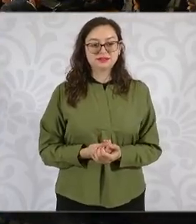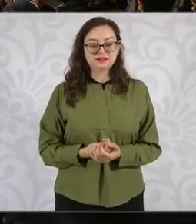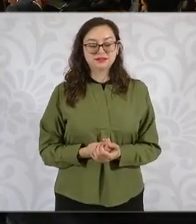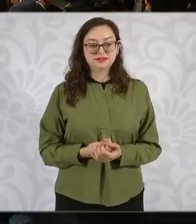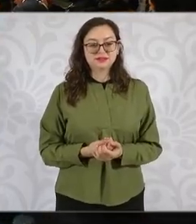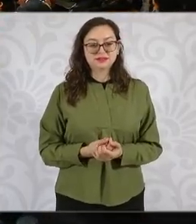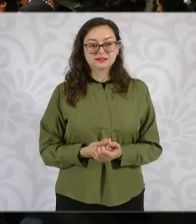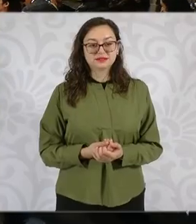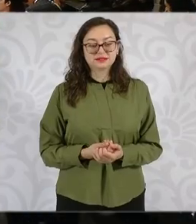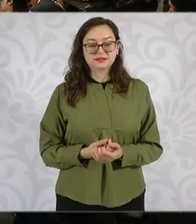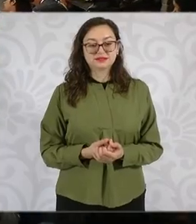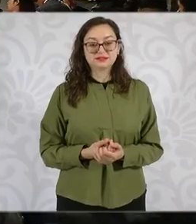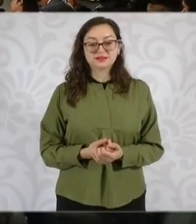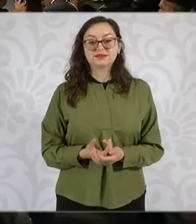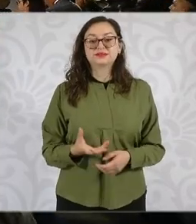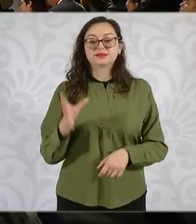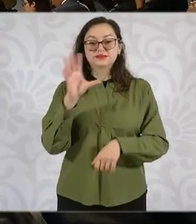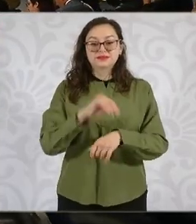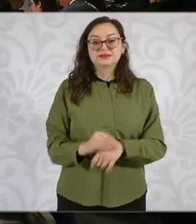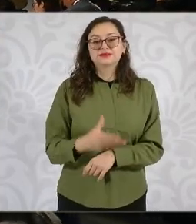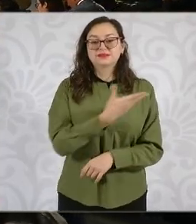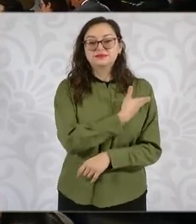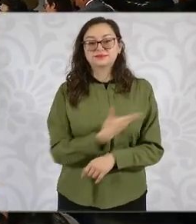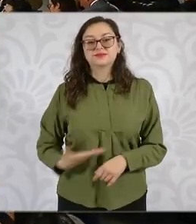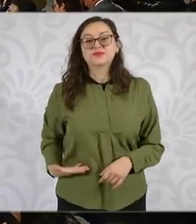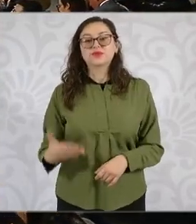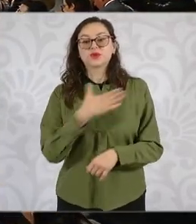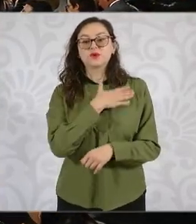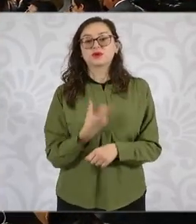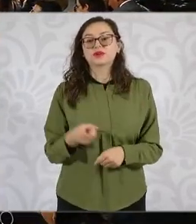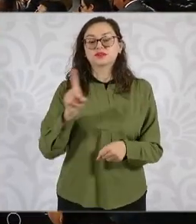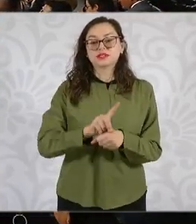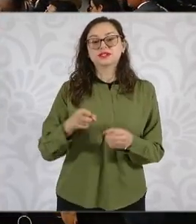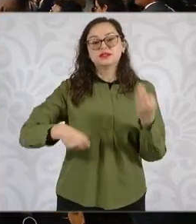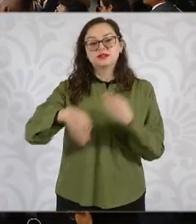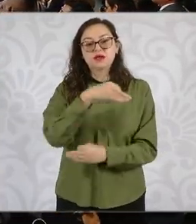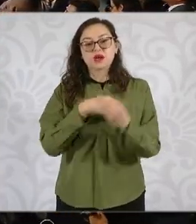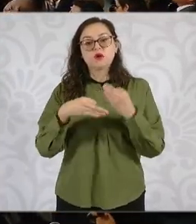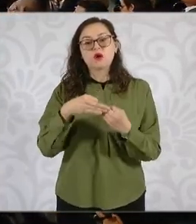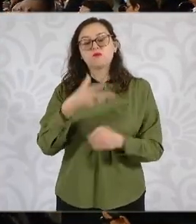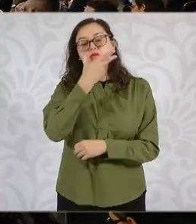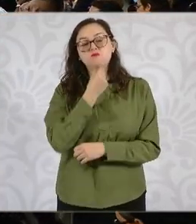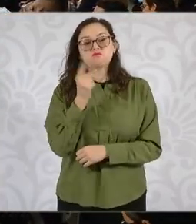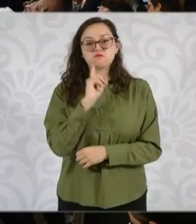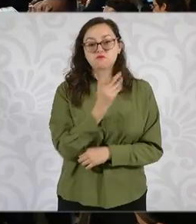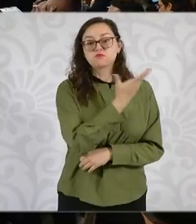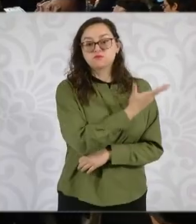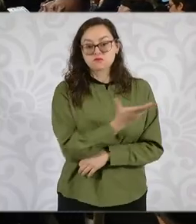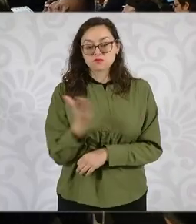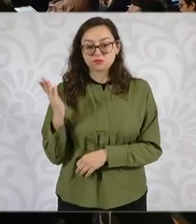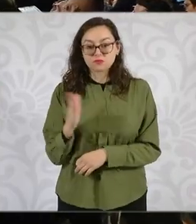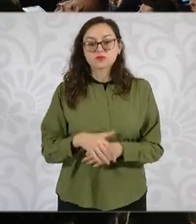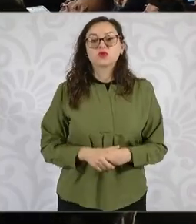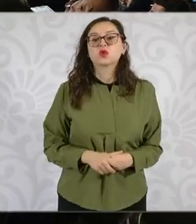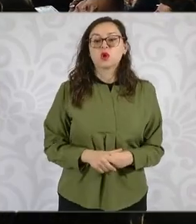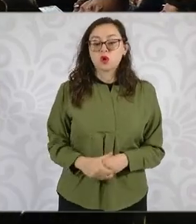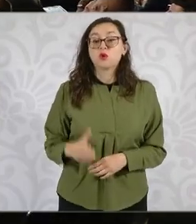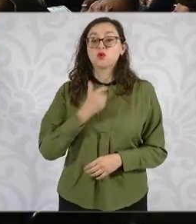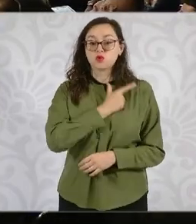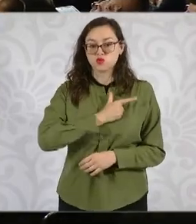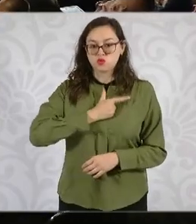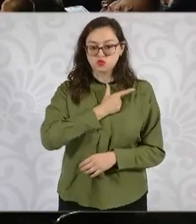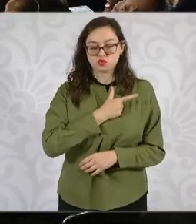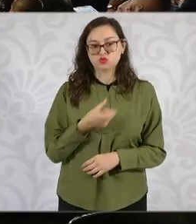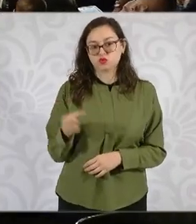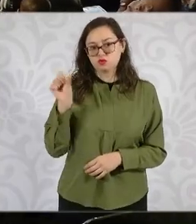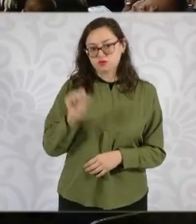Muy buenos días a todas y todos. Con el gran gusto de presentar uno de los programas